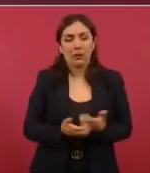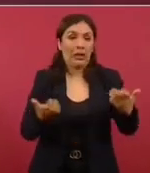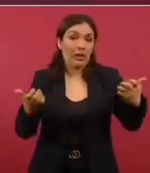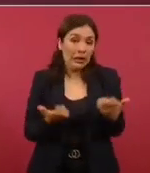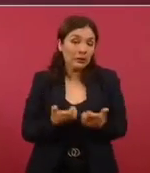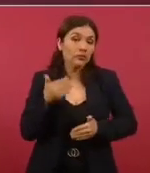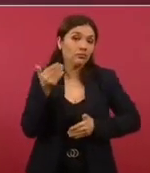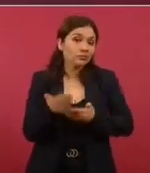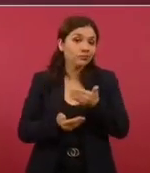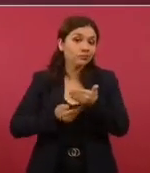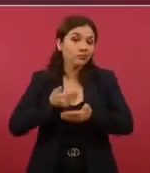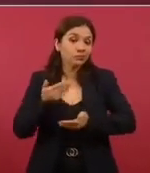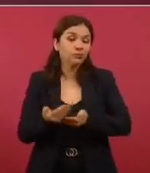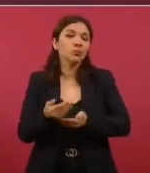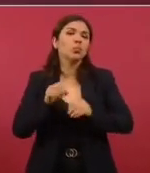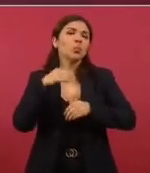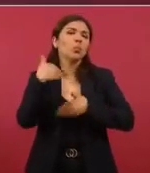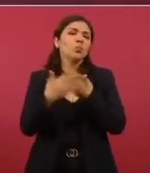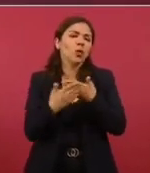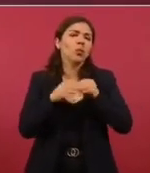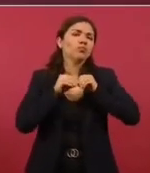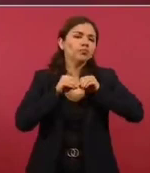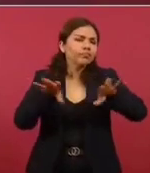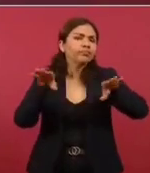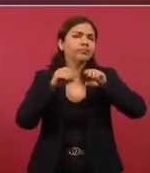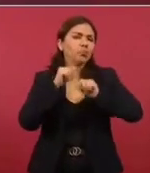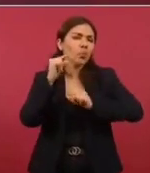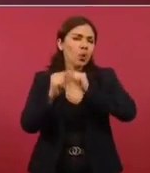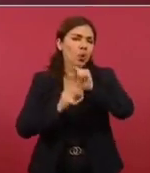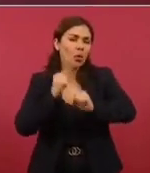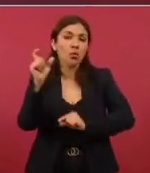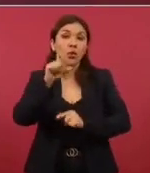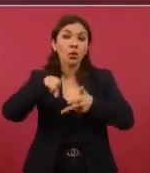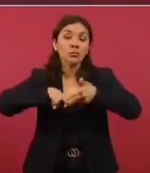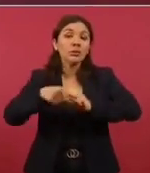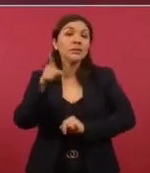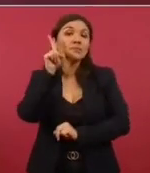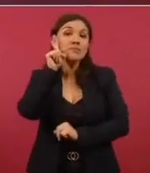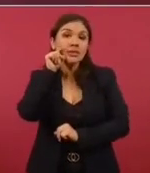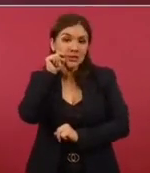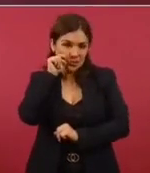a conocer a partir de mañana.